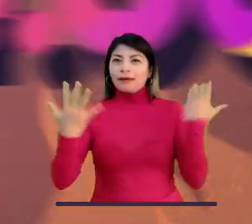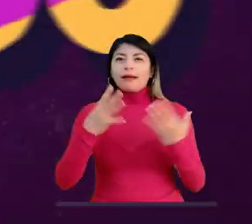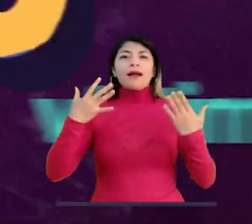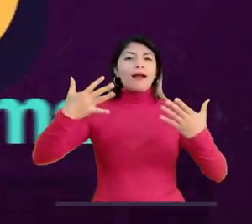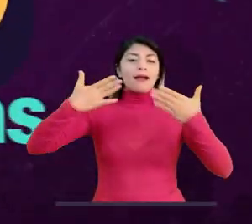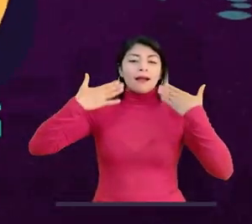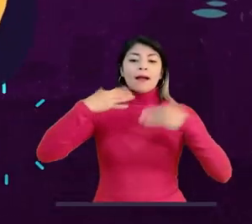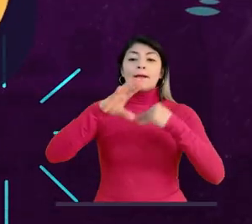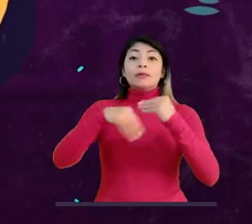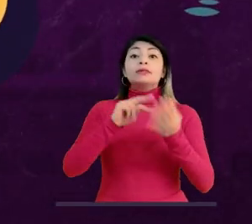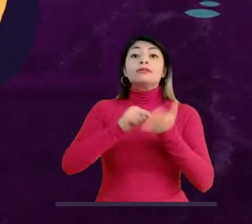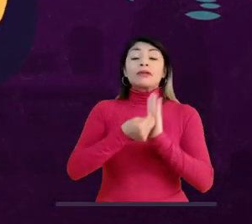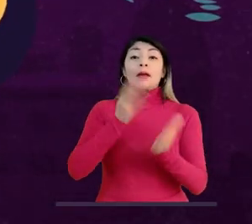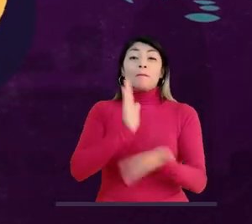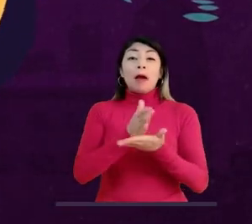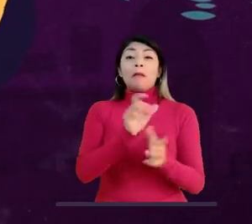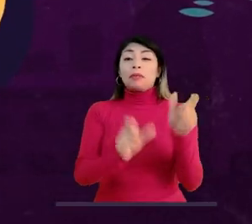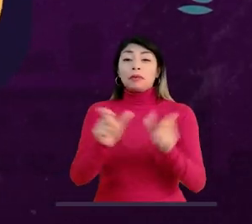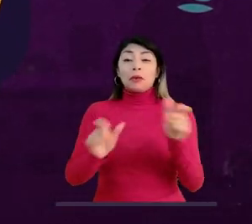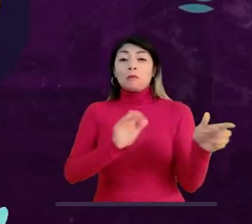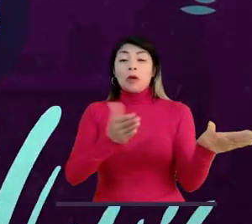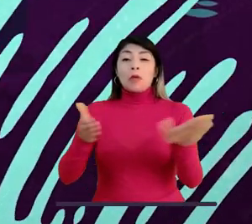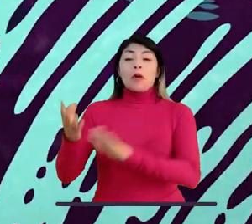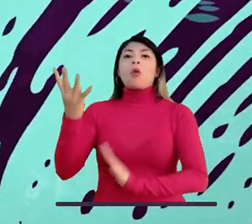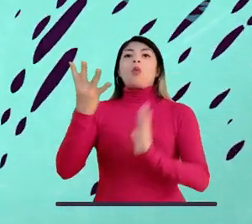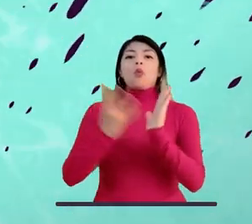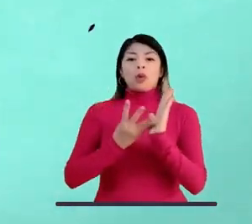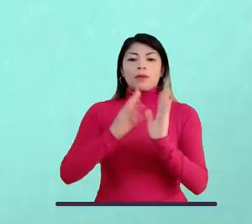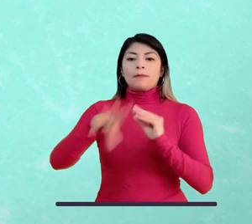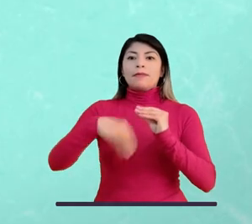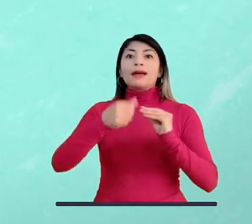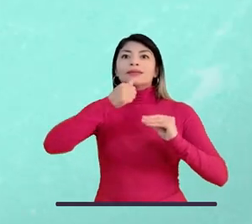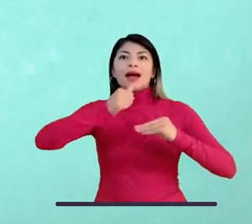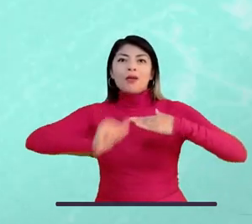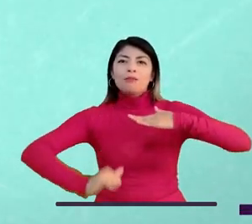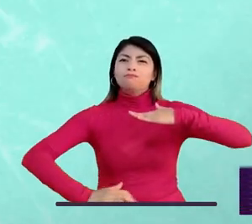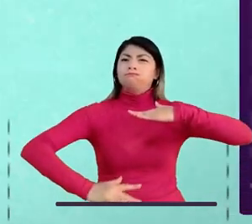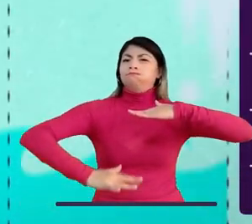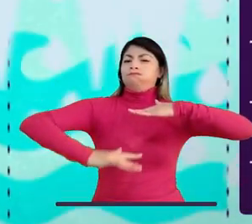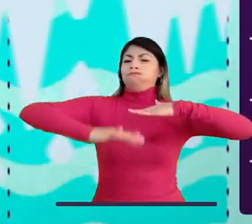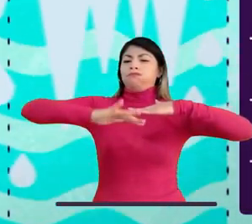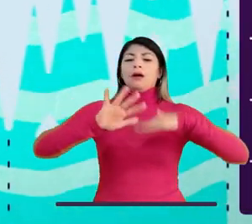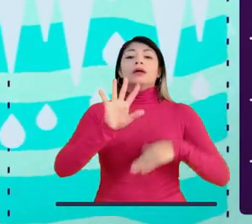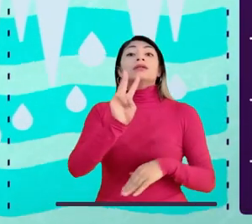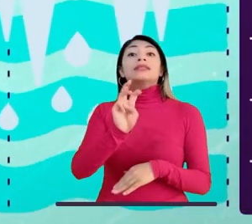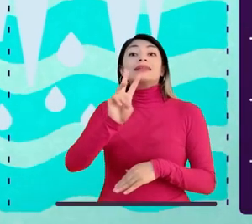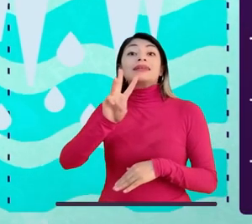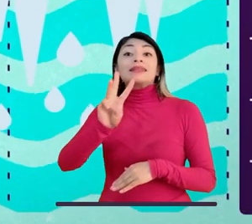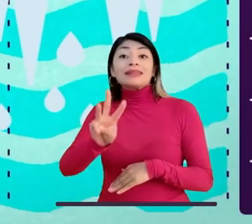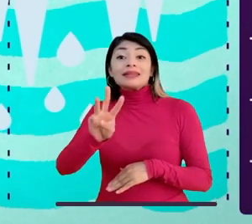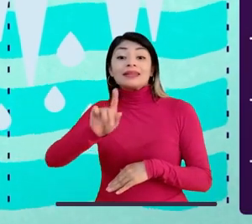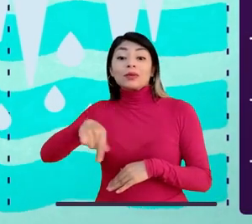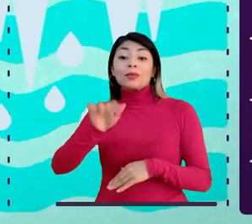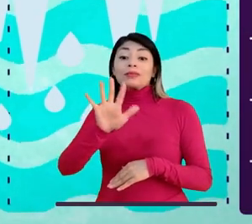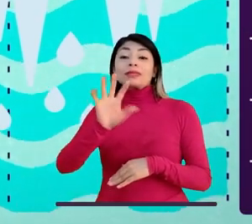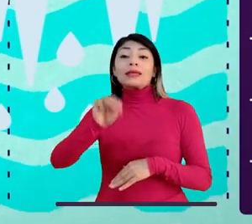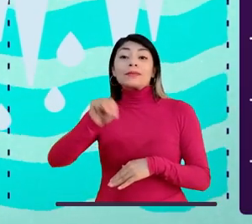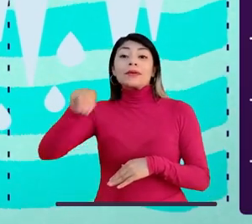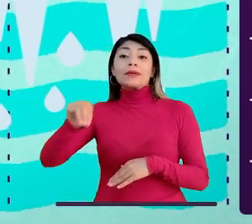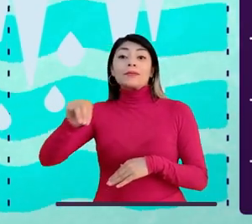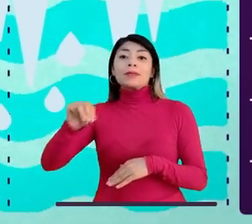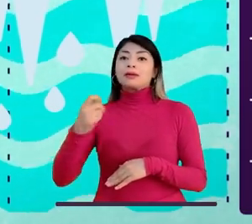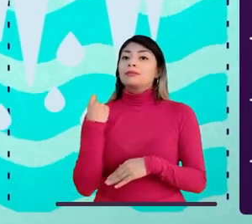dejando a casi 4 mil víctimas mortales en total. El nivel del mar ha subido 83,5